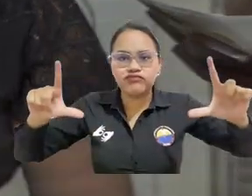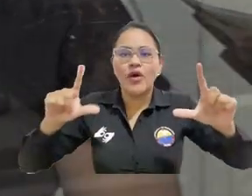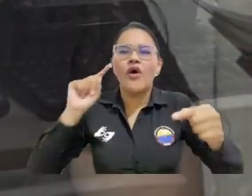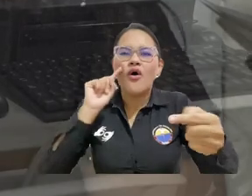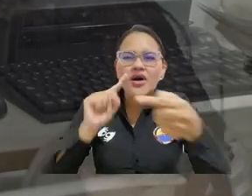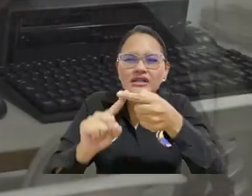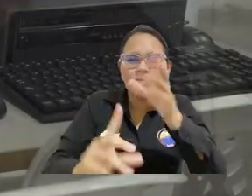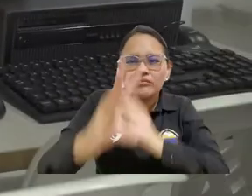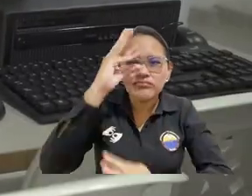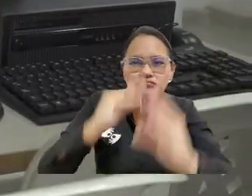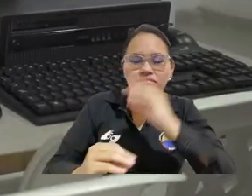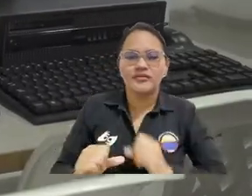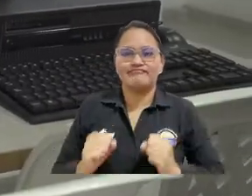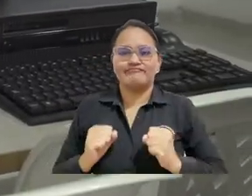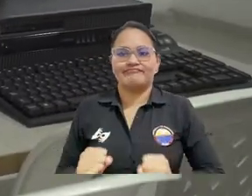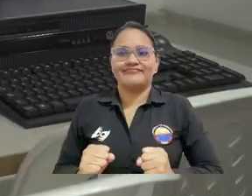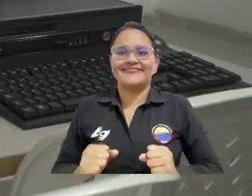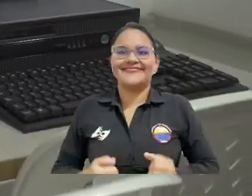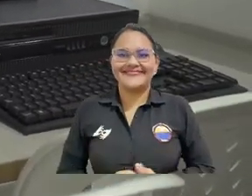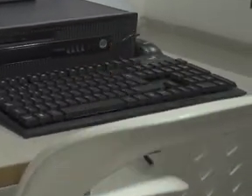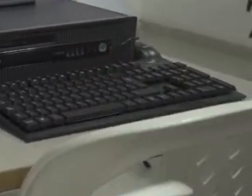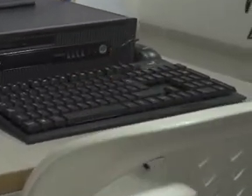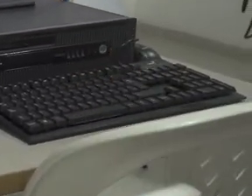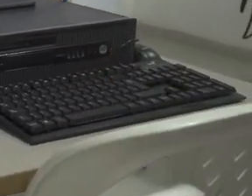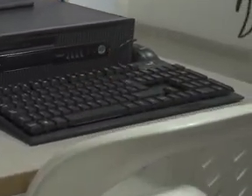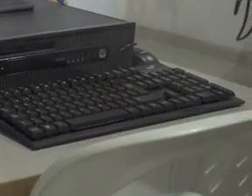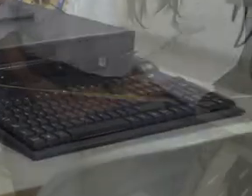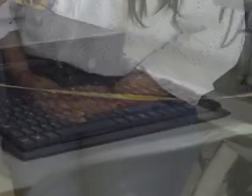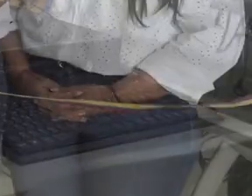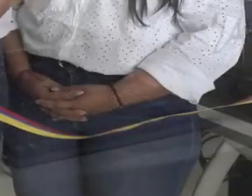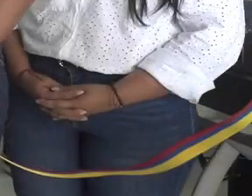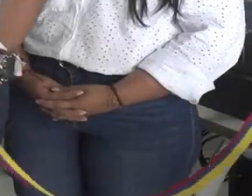e-books e información para su proceso formativo.